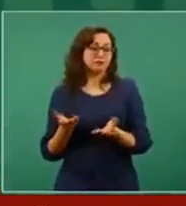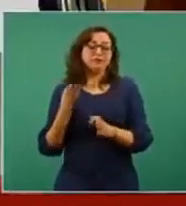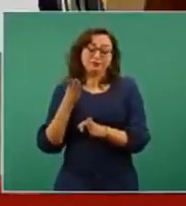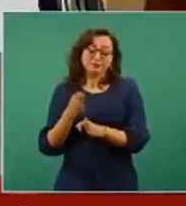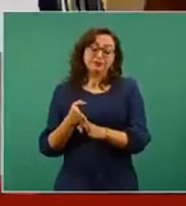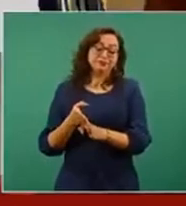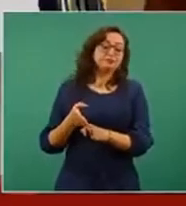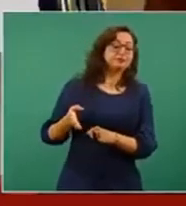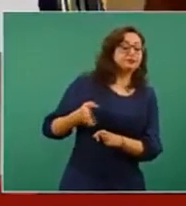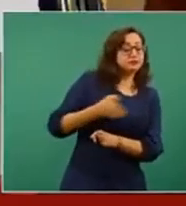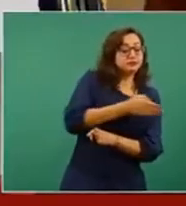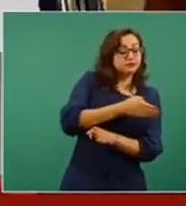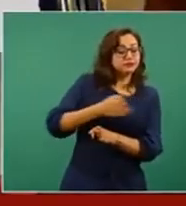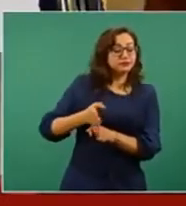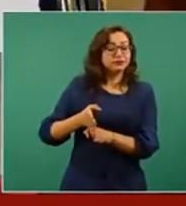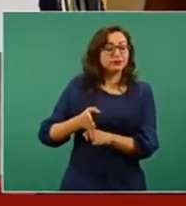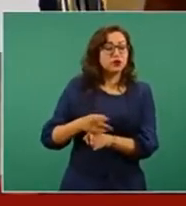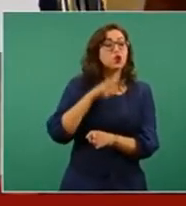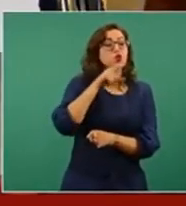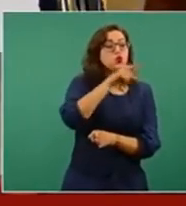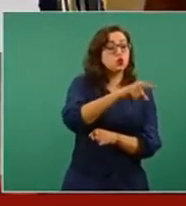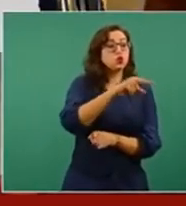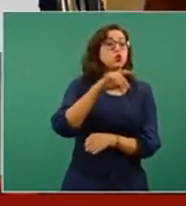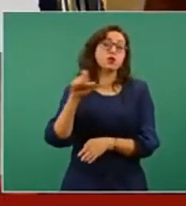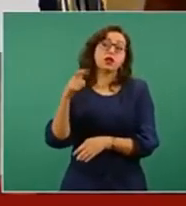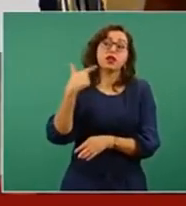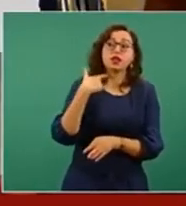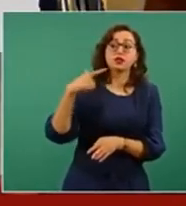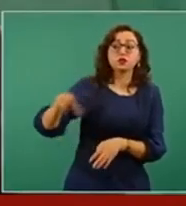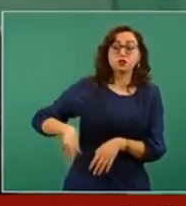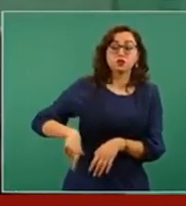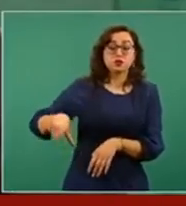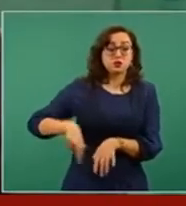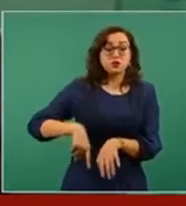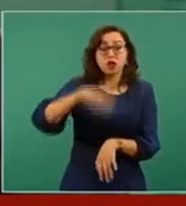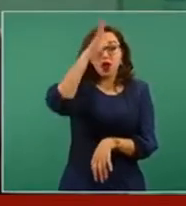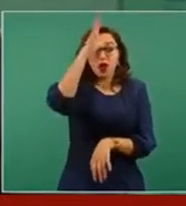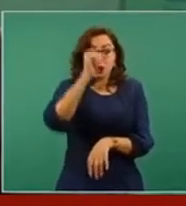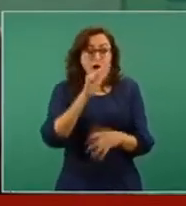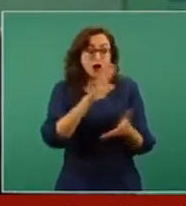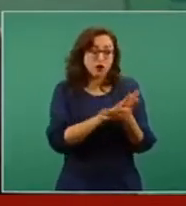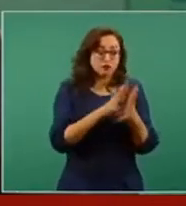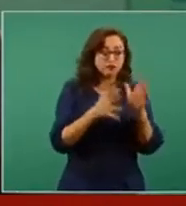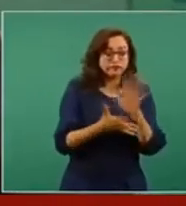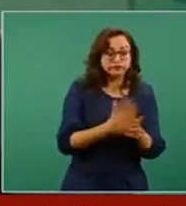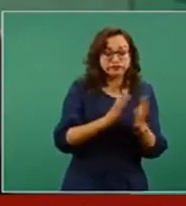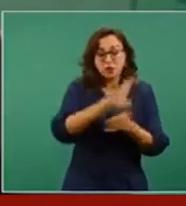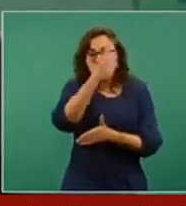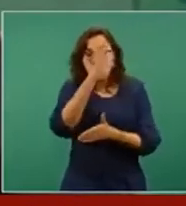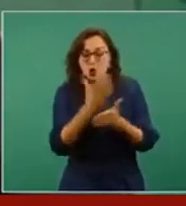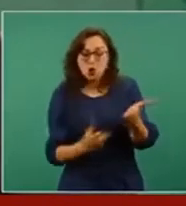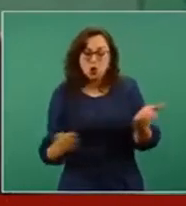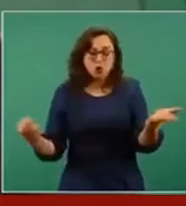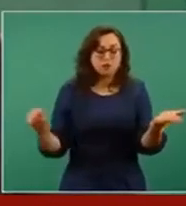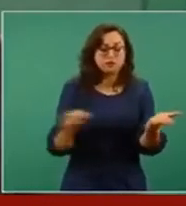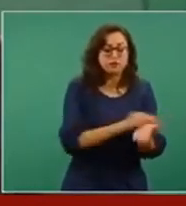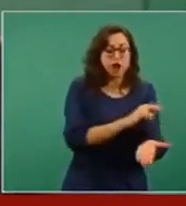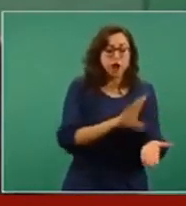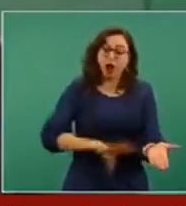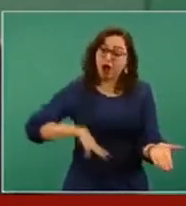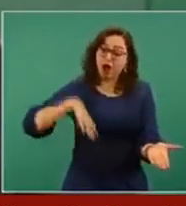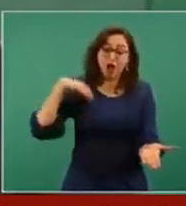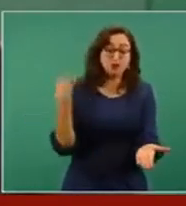un acuerdo con el gobierno leonino, es decir,